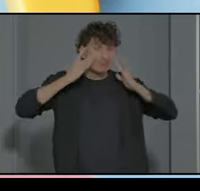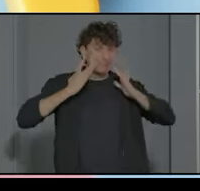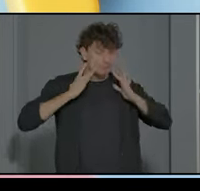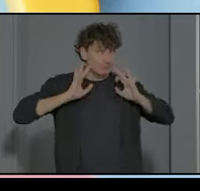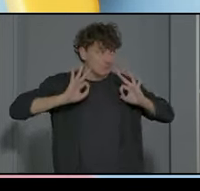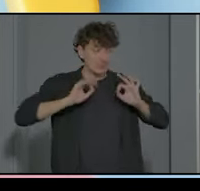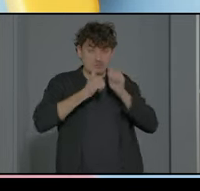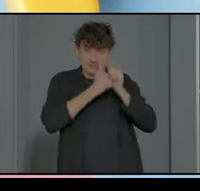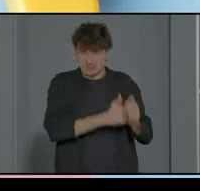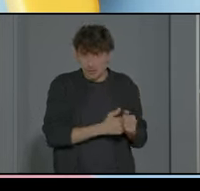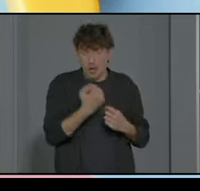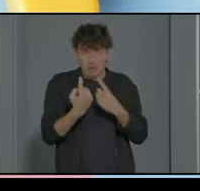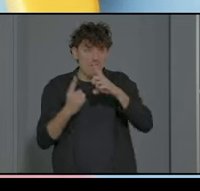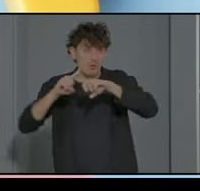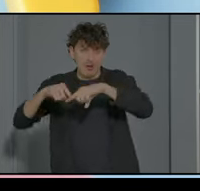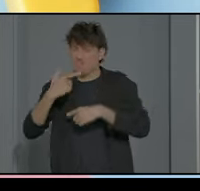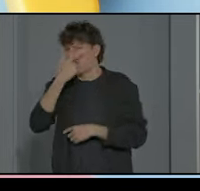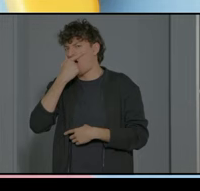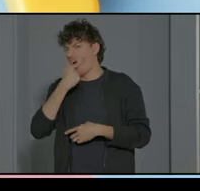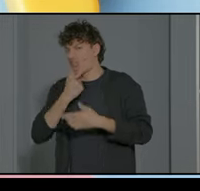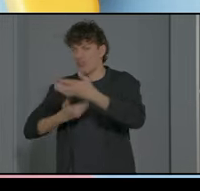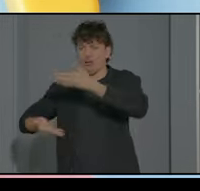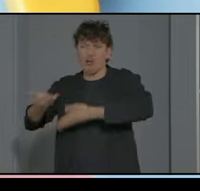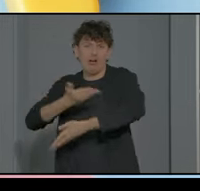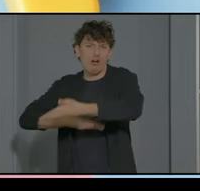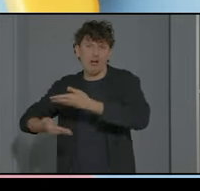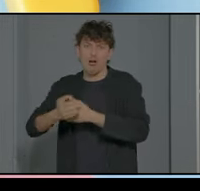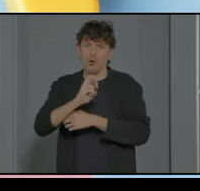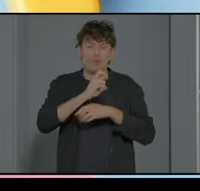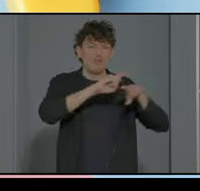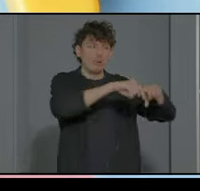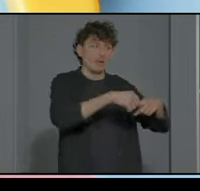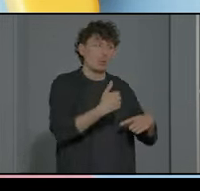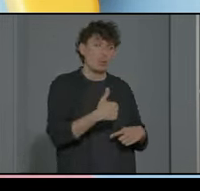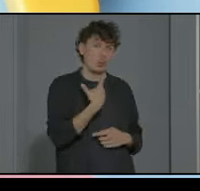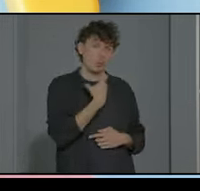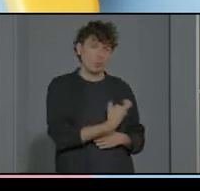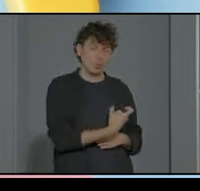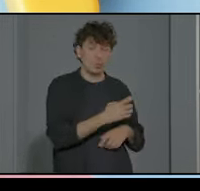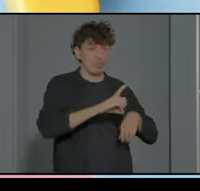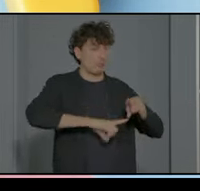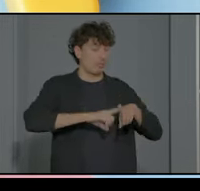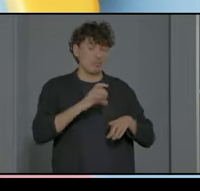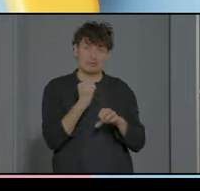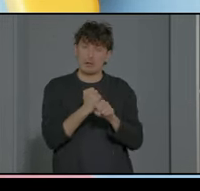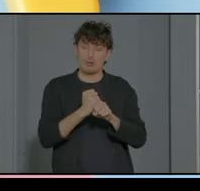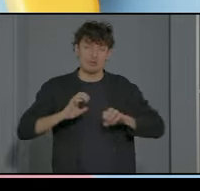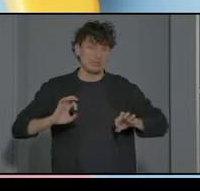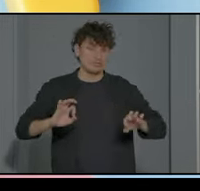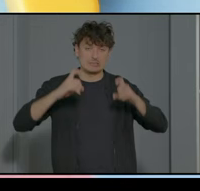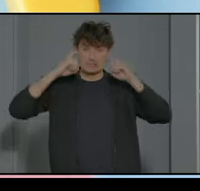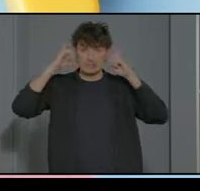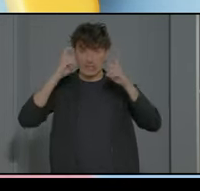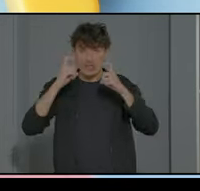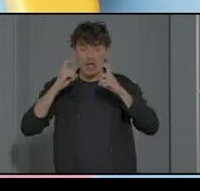hay familias que son más fáciles de trabajar de forma conjunta otras te cuesta más pero bueno pues es parte del trabajo el intentar acogerlas a